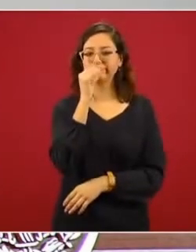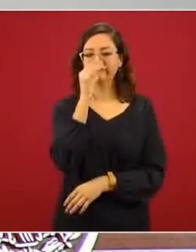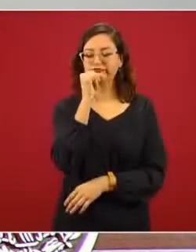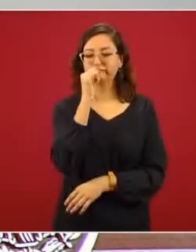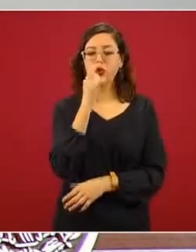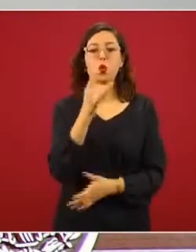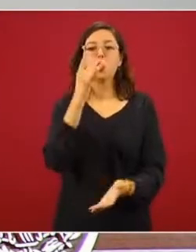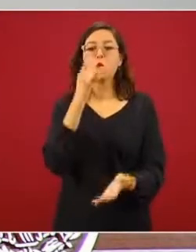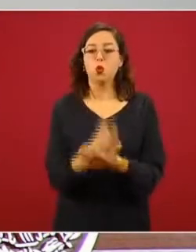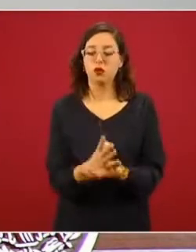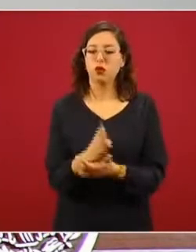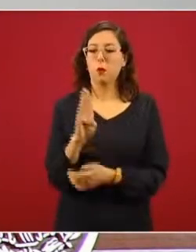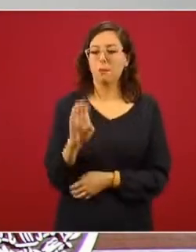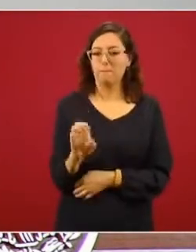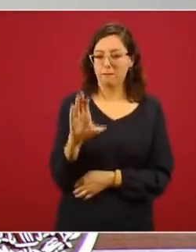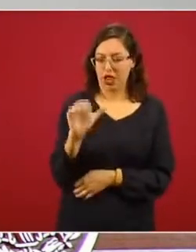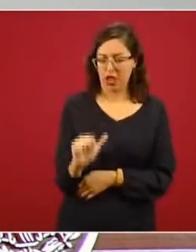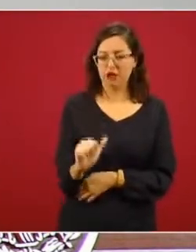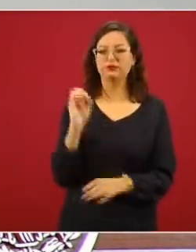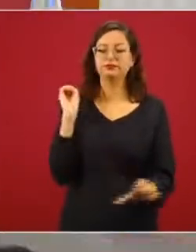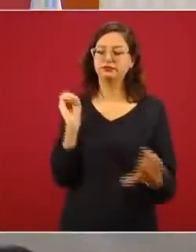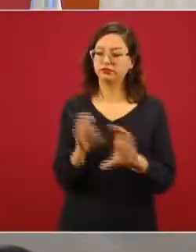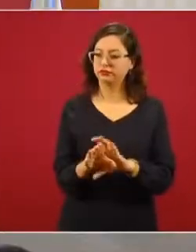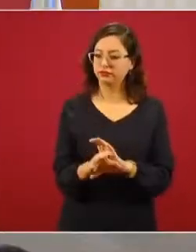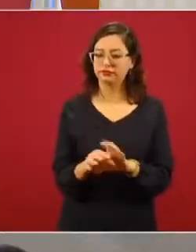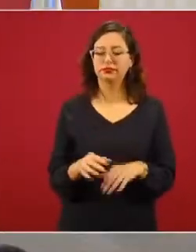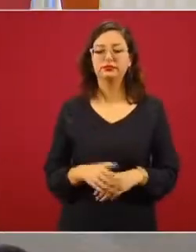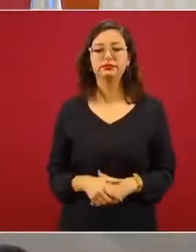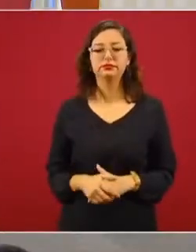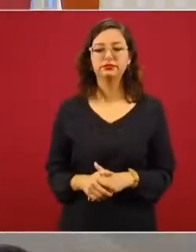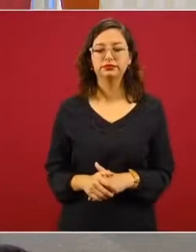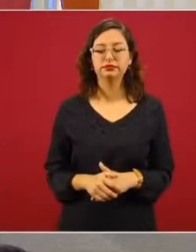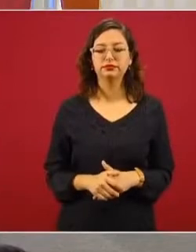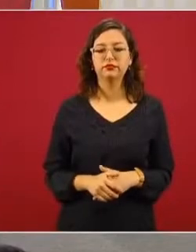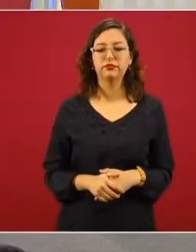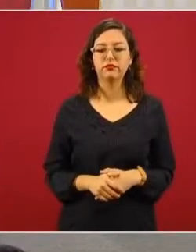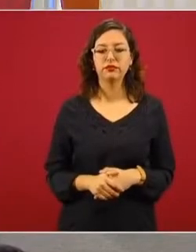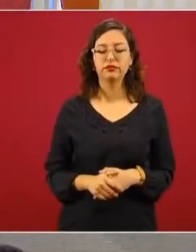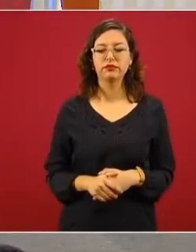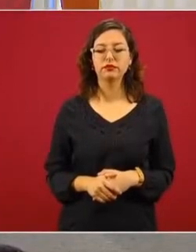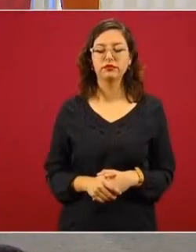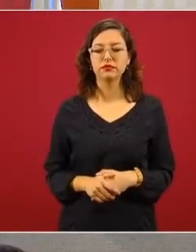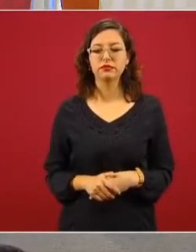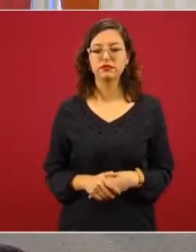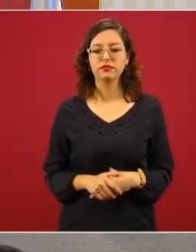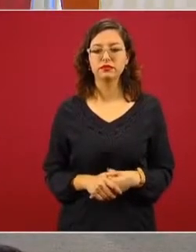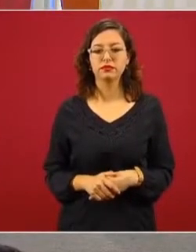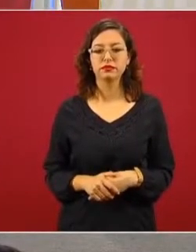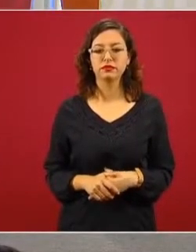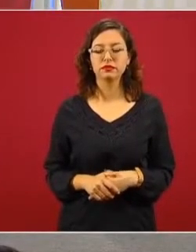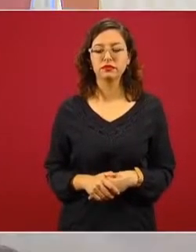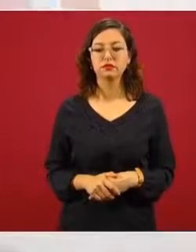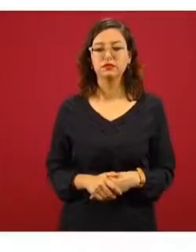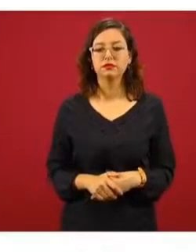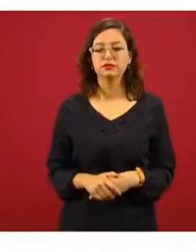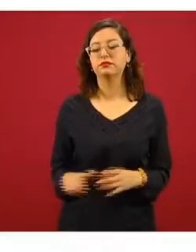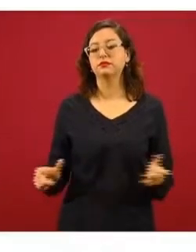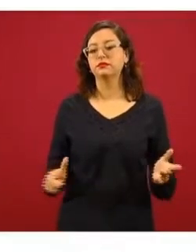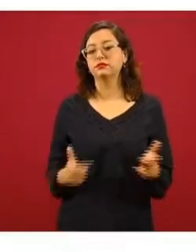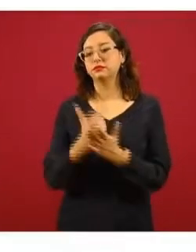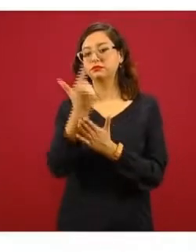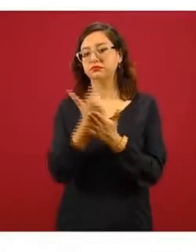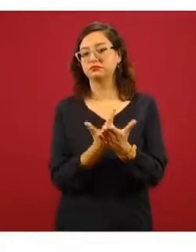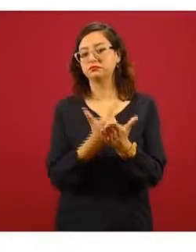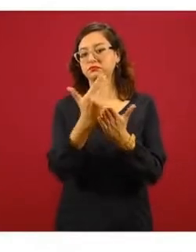nuestro caso, de este programa social. Adelante, por favor. Esta es la composición del padrón.